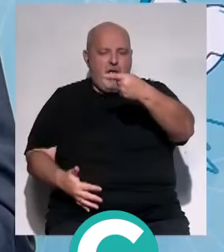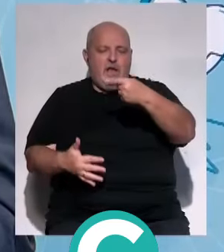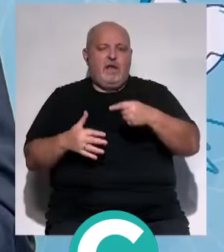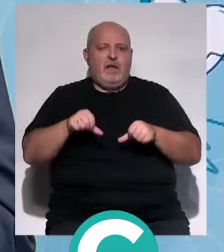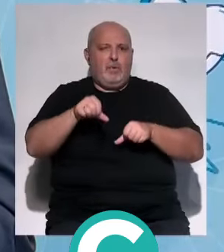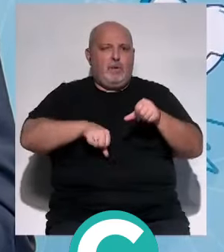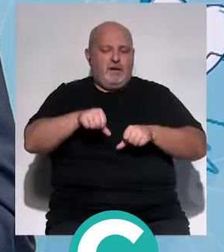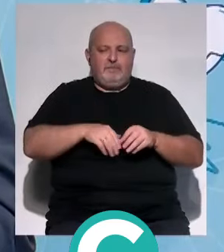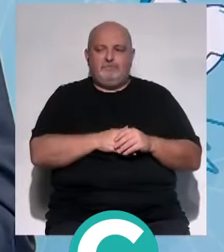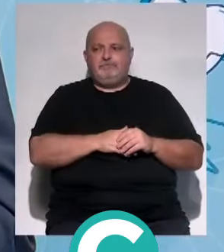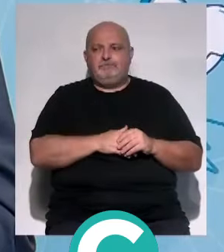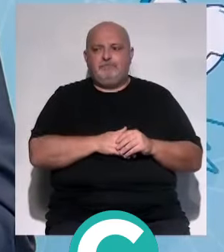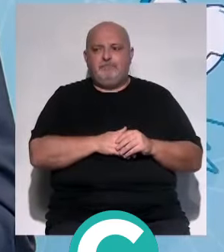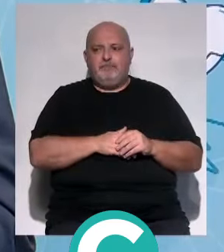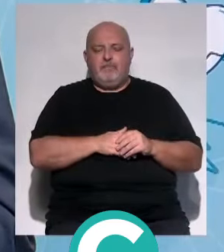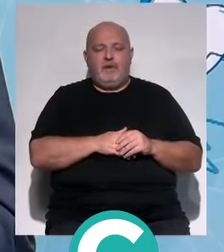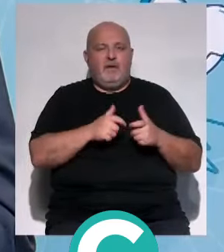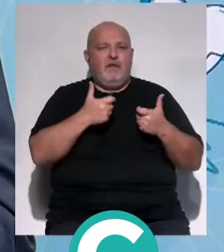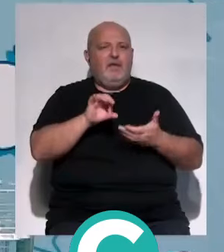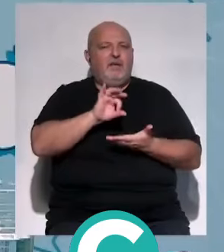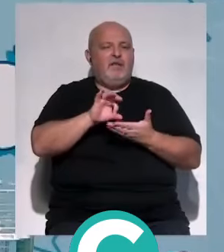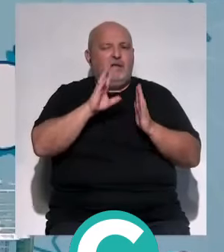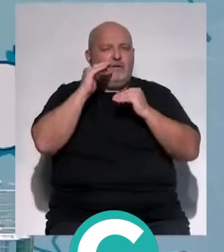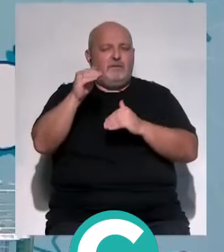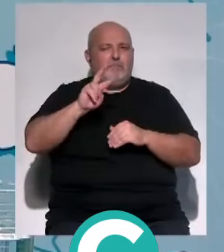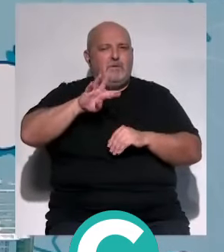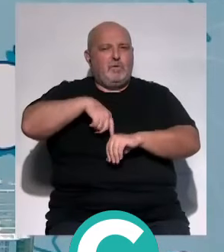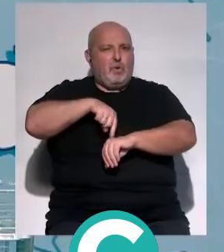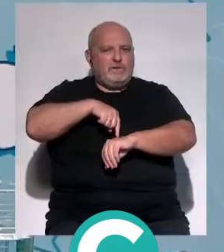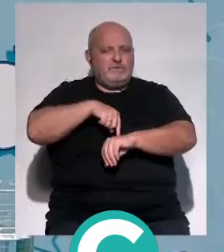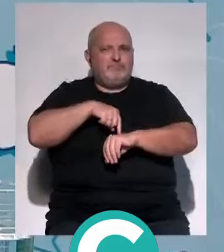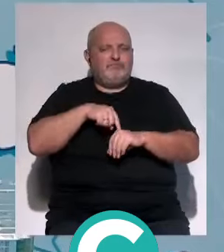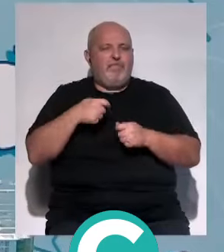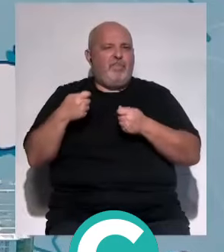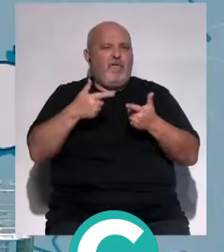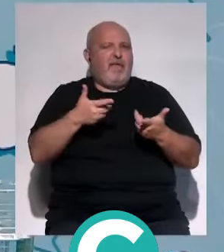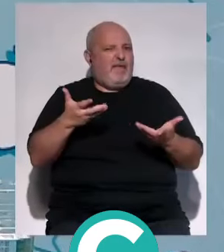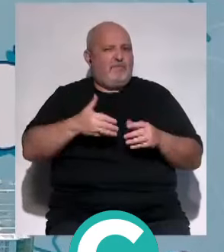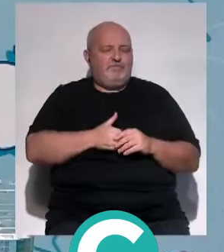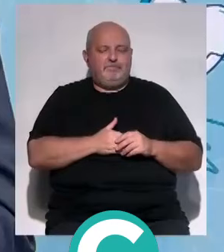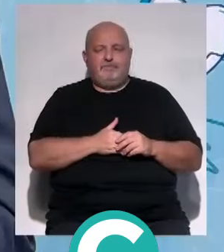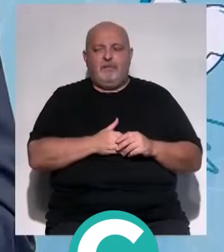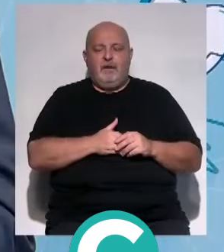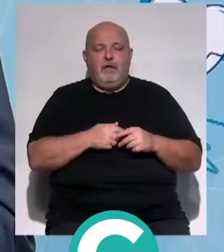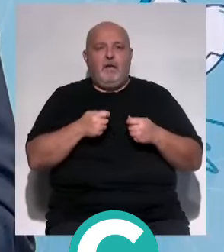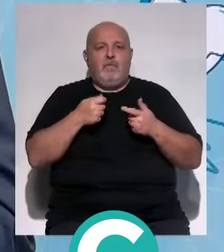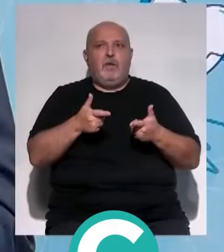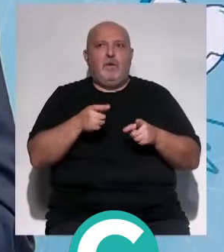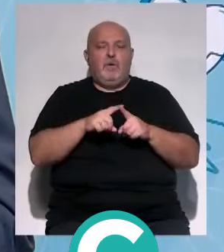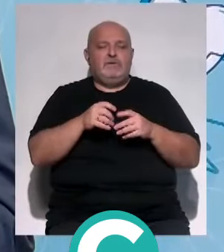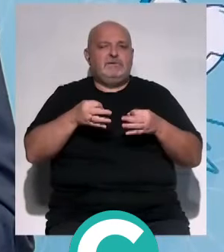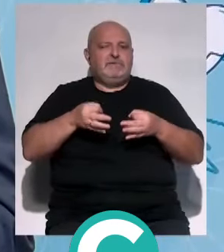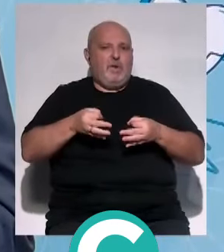quirúrgicas. En cuanto a los servicios de atención 24 horas, ¿qué aporta? Aperta una